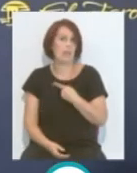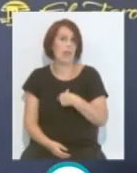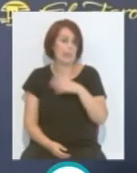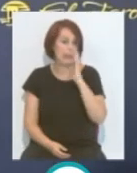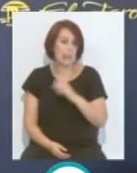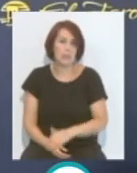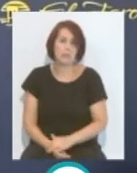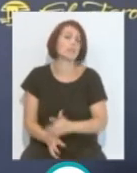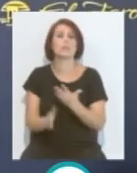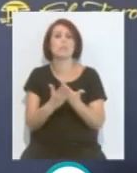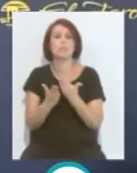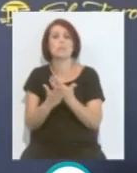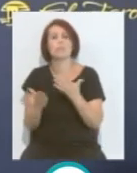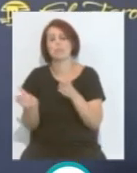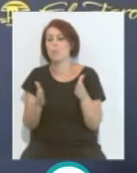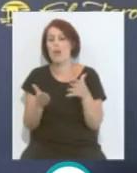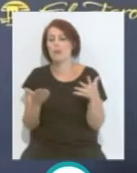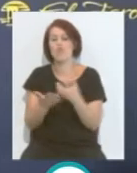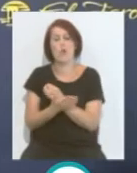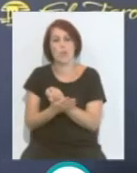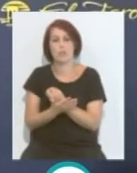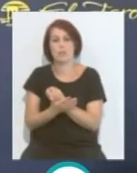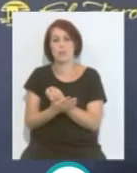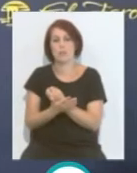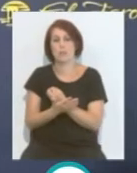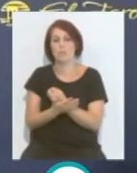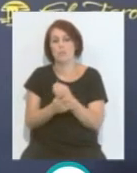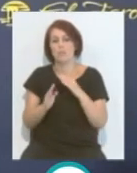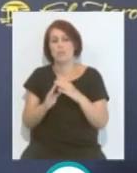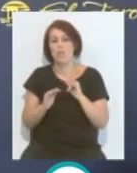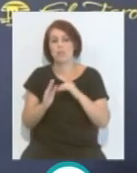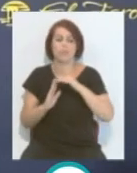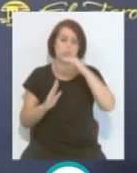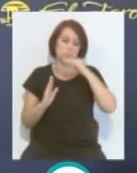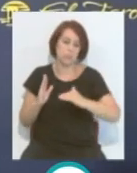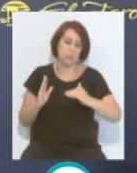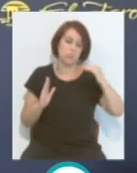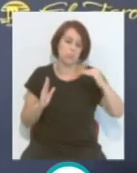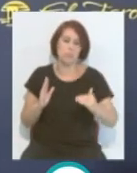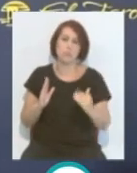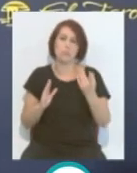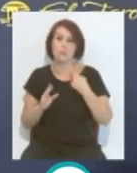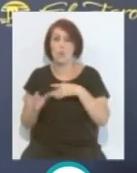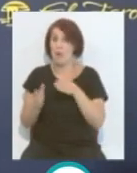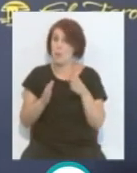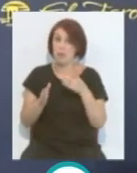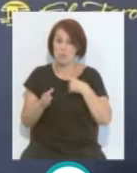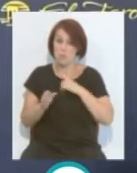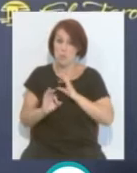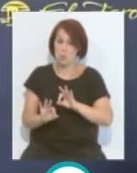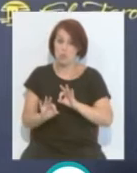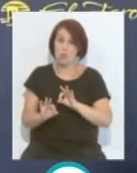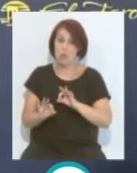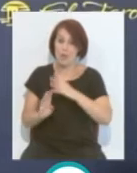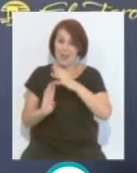Todas las temporadas tienen su altibado, su momento, un periodo quizás que coincidió con un